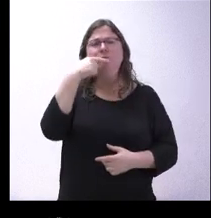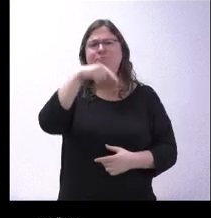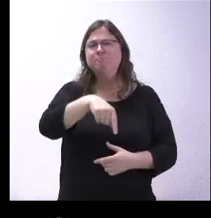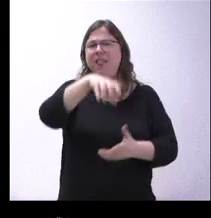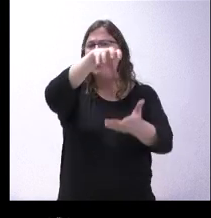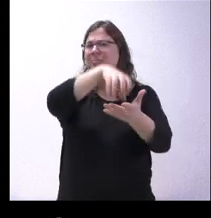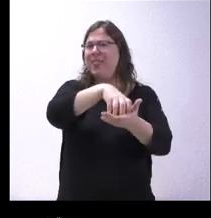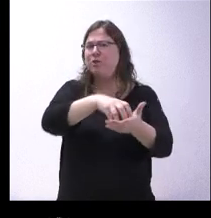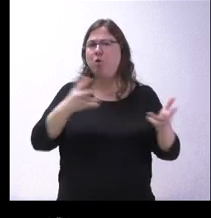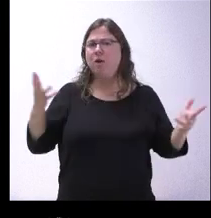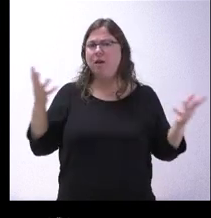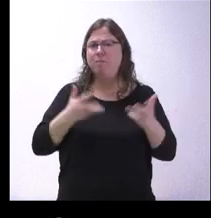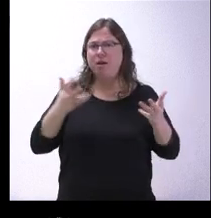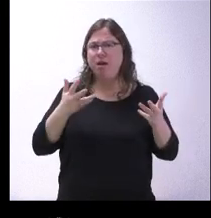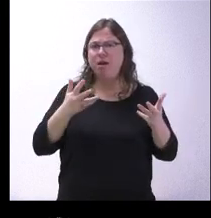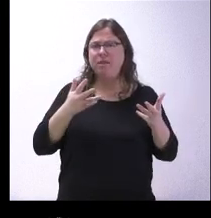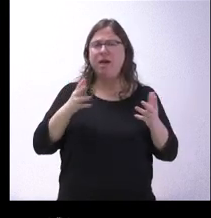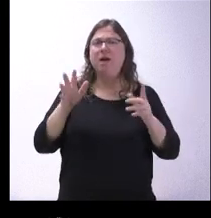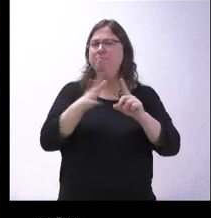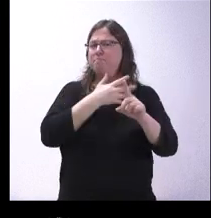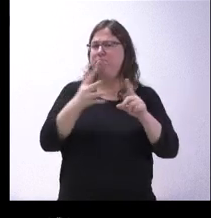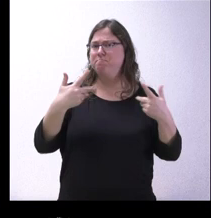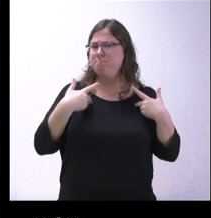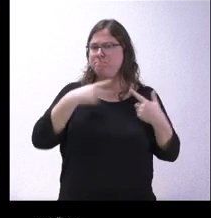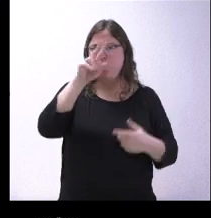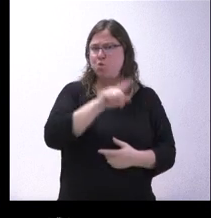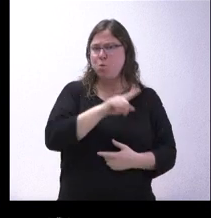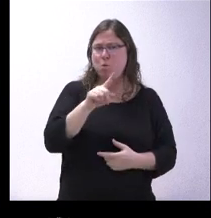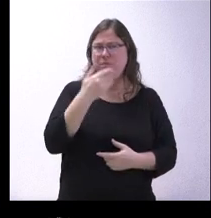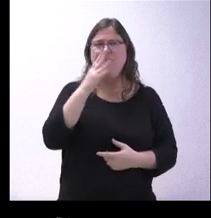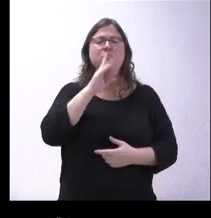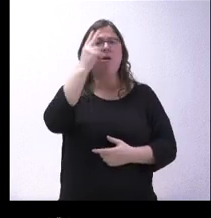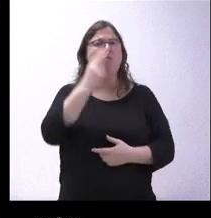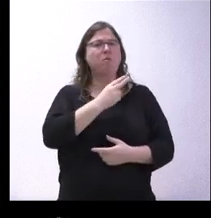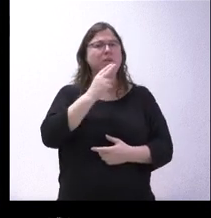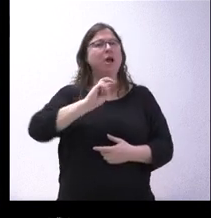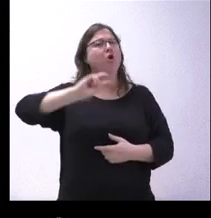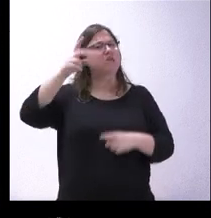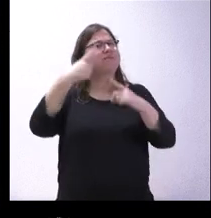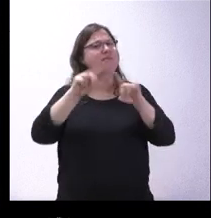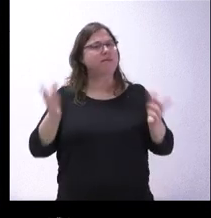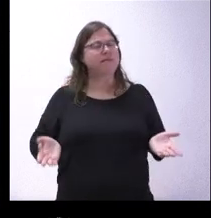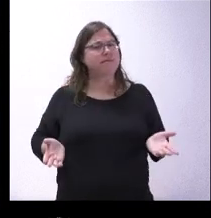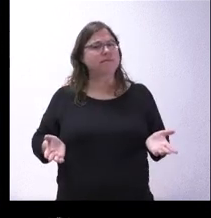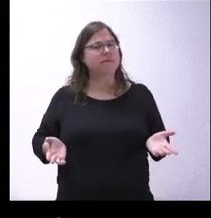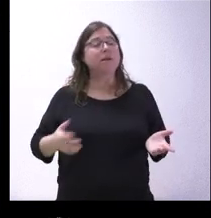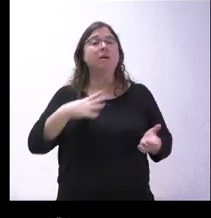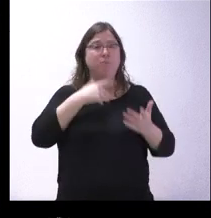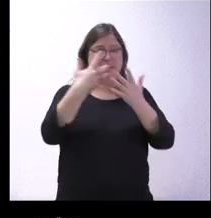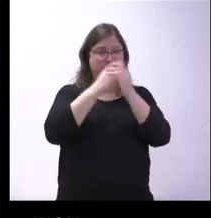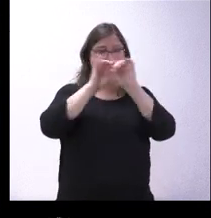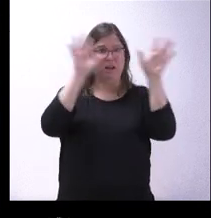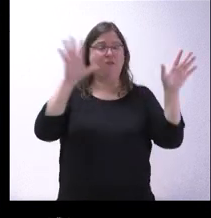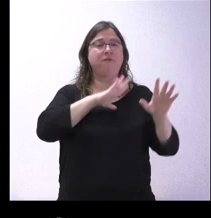centro de emergencia para víctimas de violencia de género que había comprometido para la capital y que es una cosa distinta. No sé si nos lo puede aclarar.